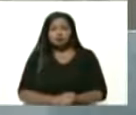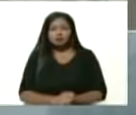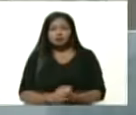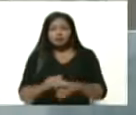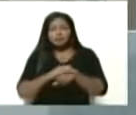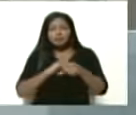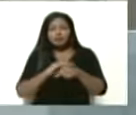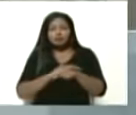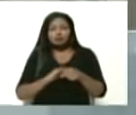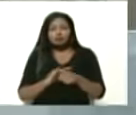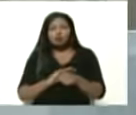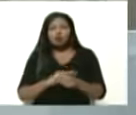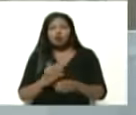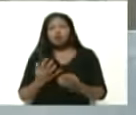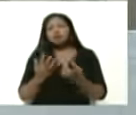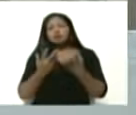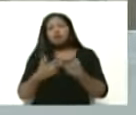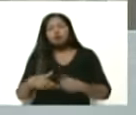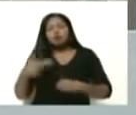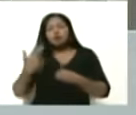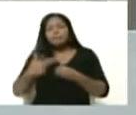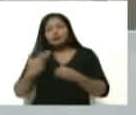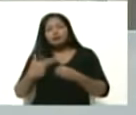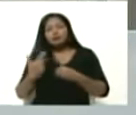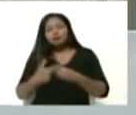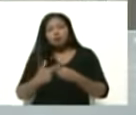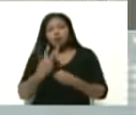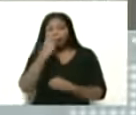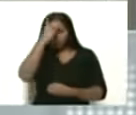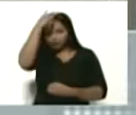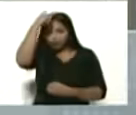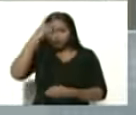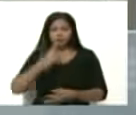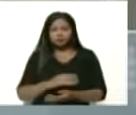ministro de Industria y Petróleo, Tarek El-Aizami,